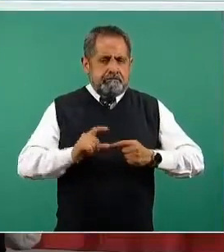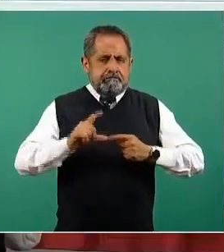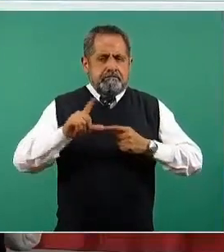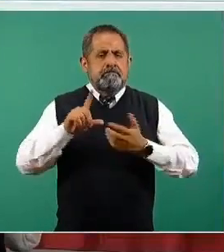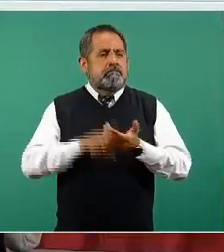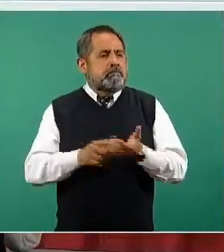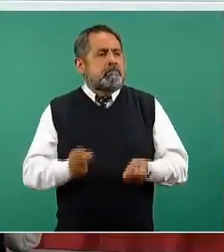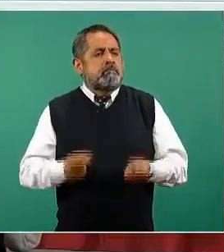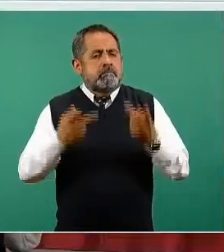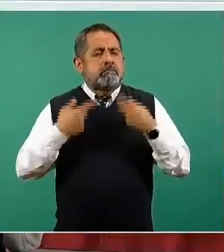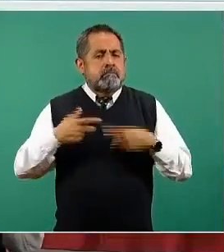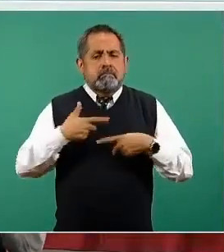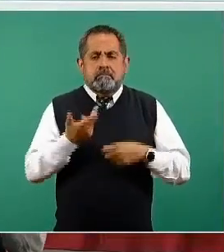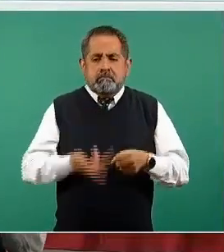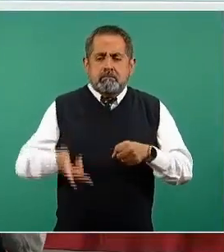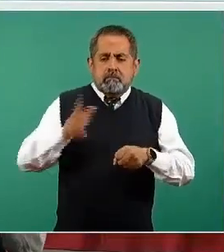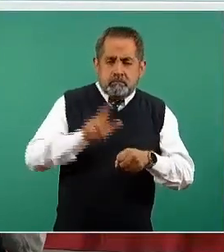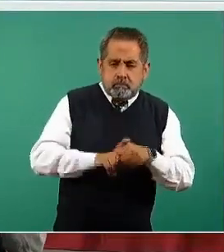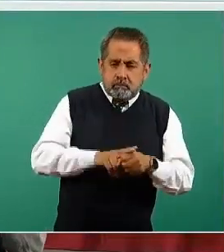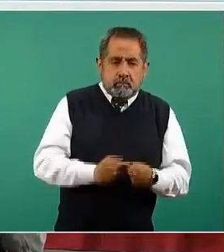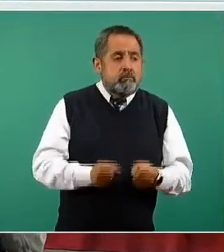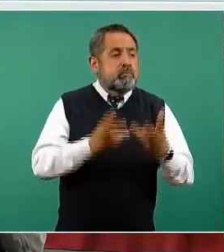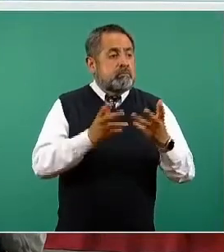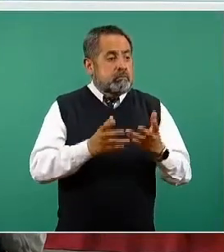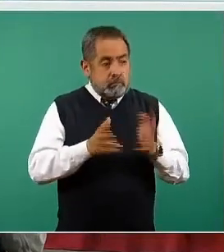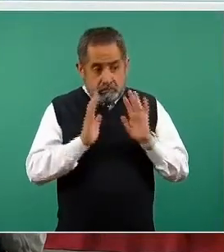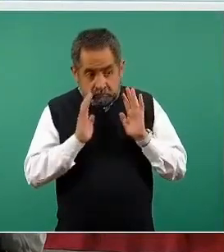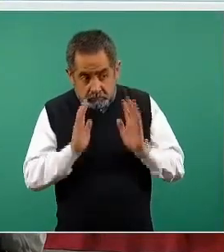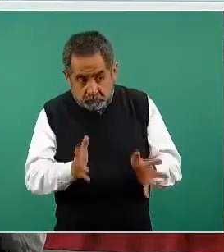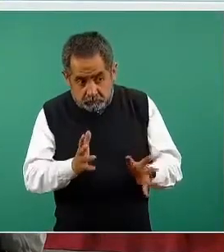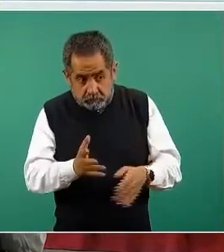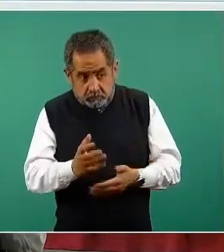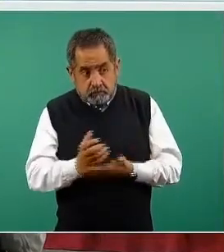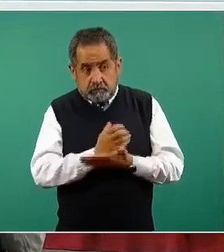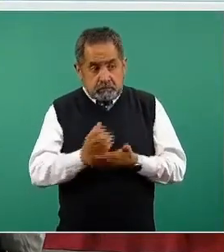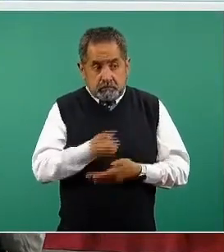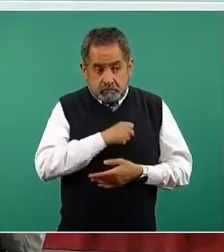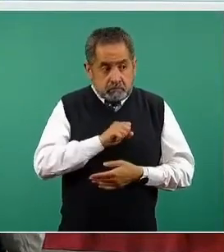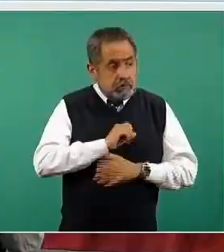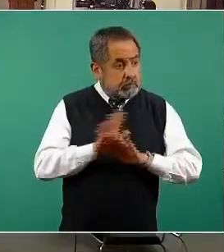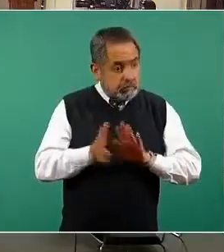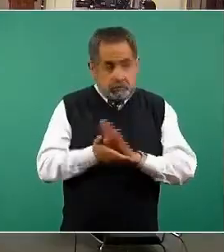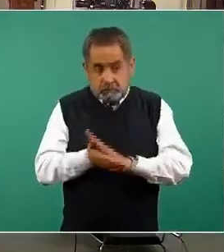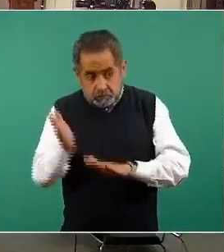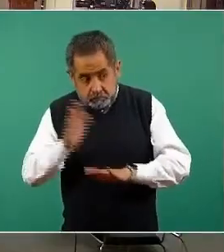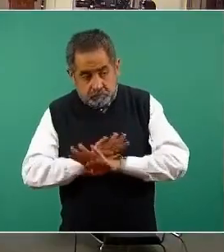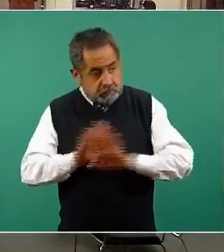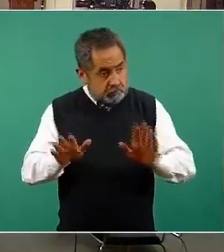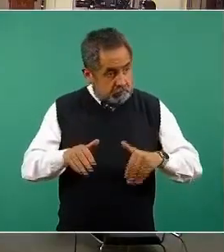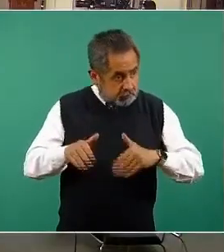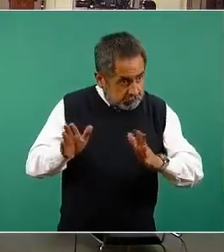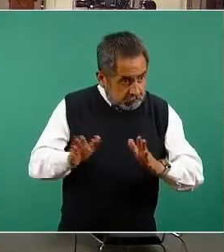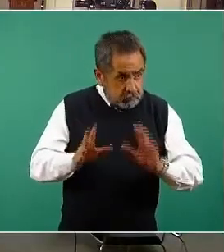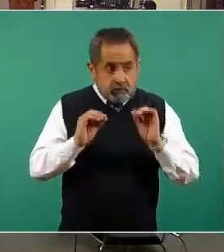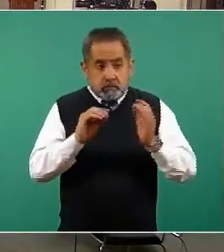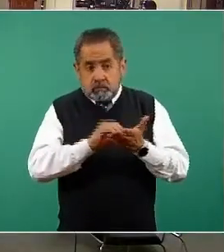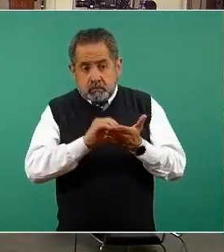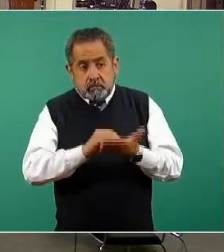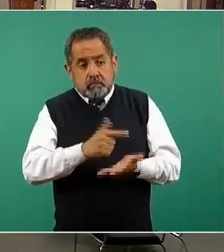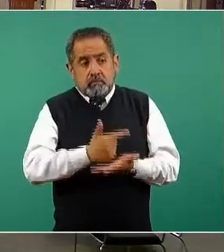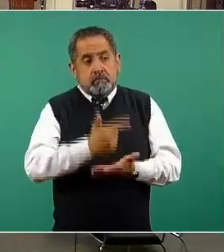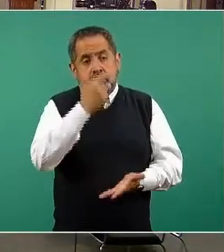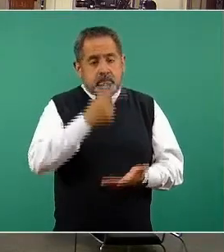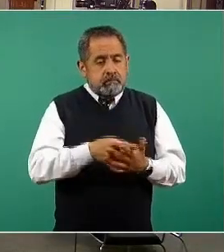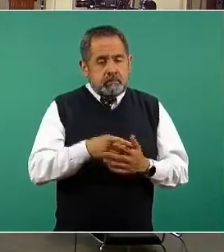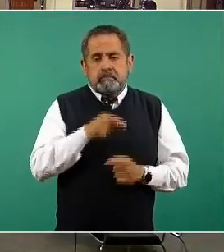es decir, la cantidad de personas que ingresaron, la cantidad de personas que egresaron y aquí obviamente este sistema no registra si se